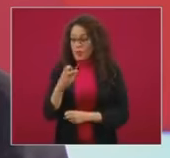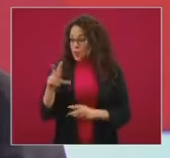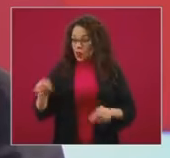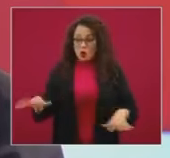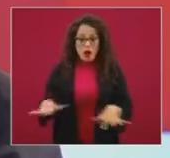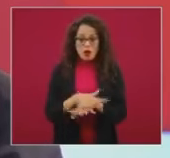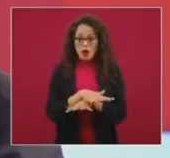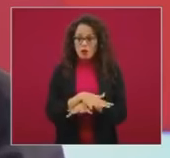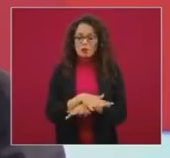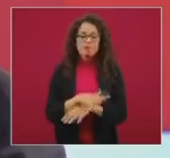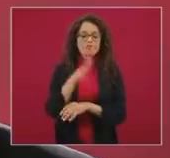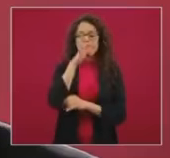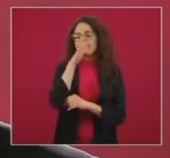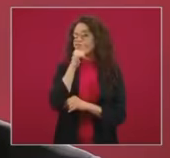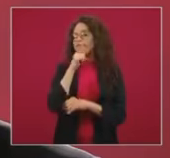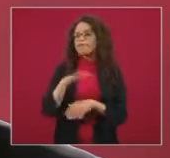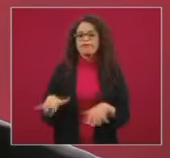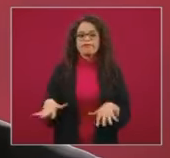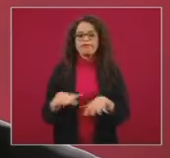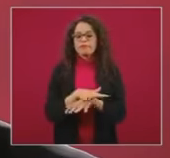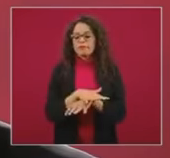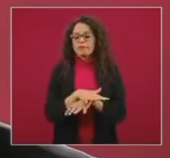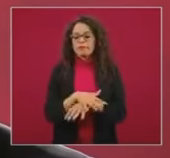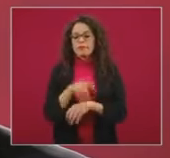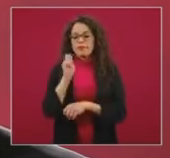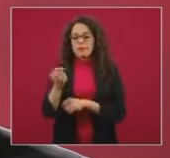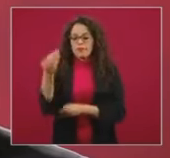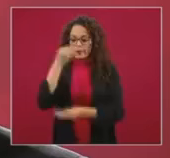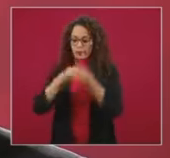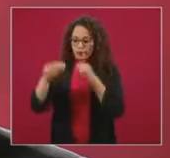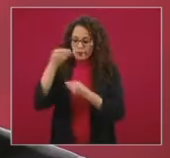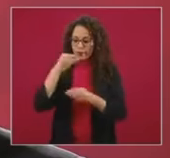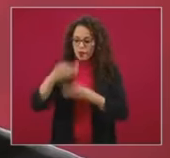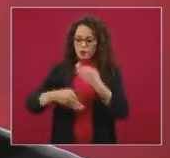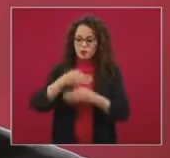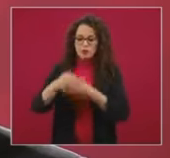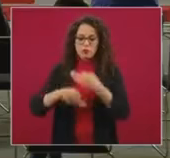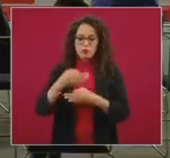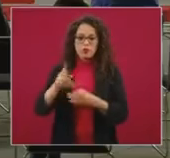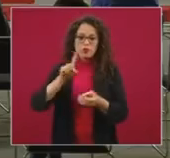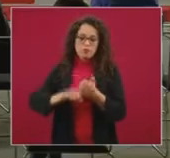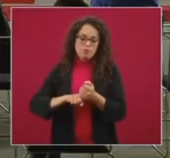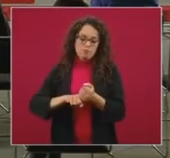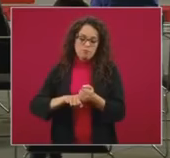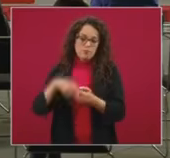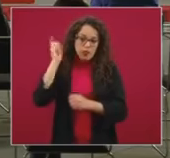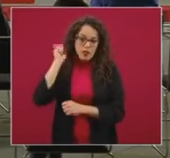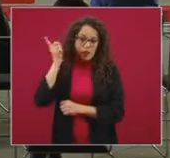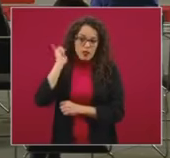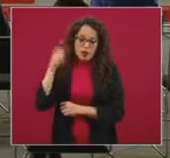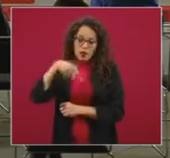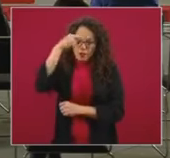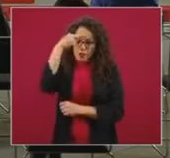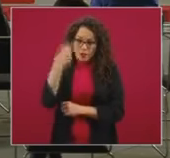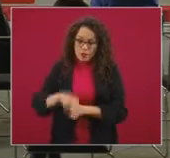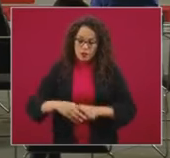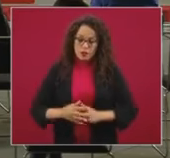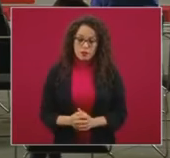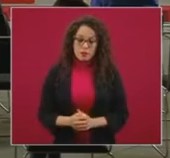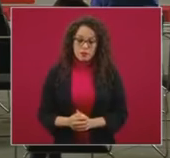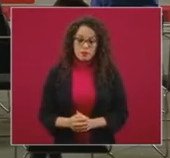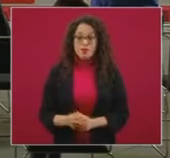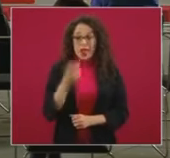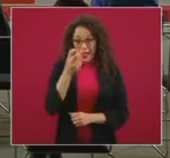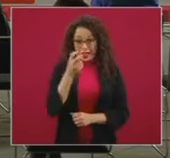podemos cambiar sustantivamente lo que consumimos como alimentos los mexicanos y las mexicanas. Y eso nos va a llevar un